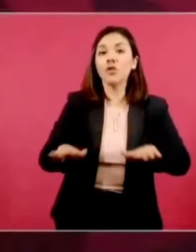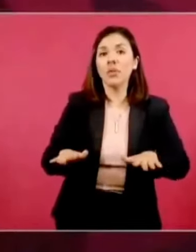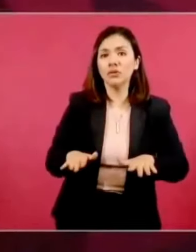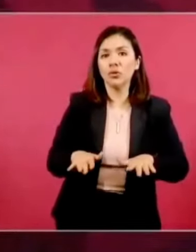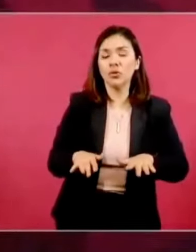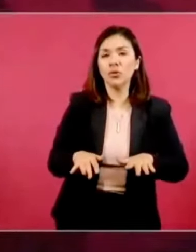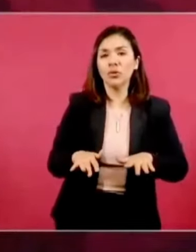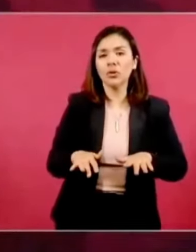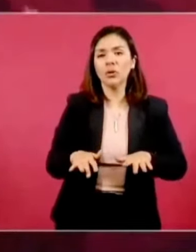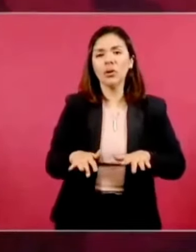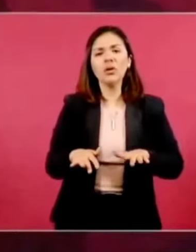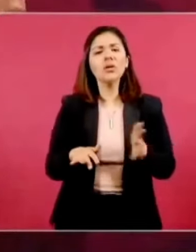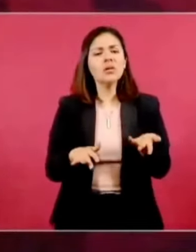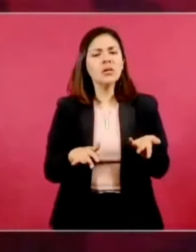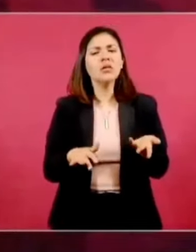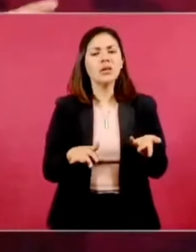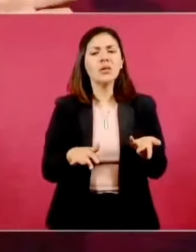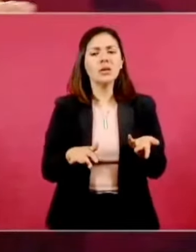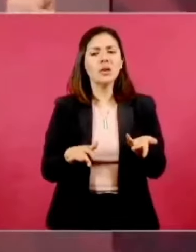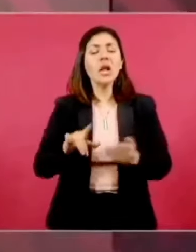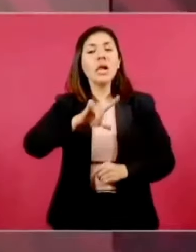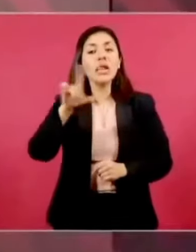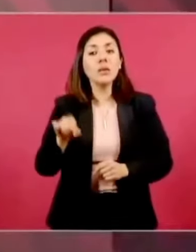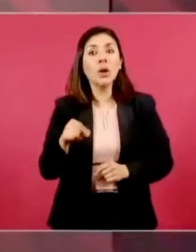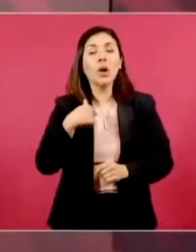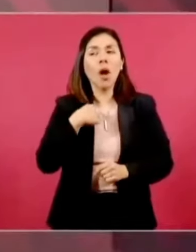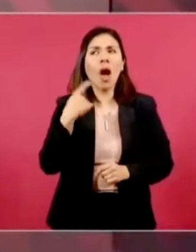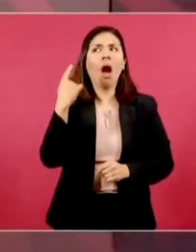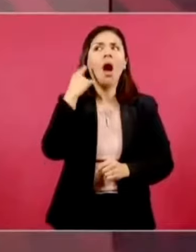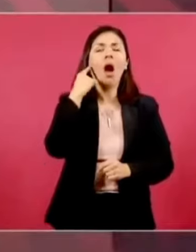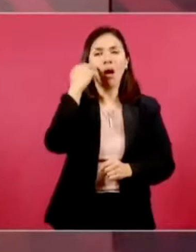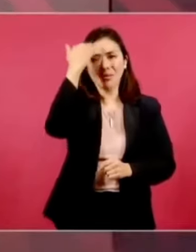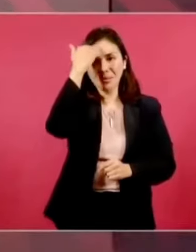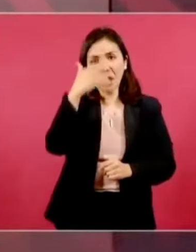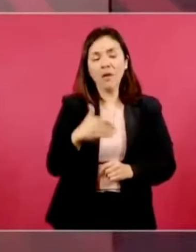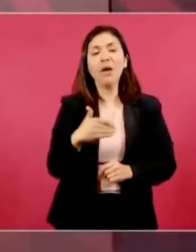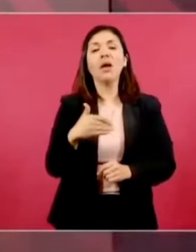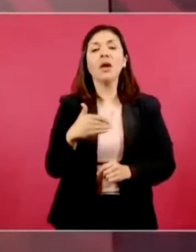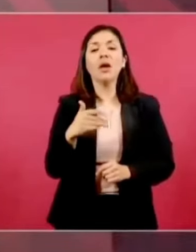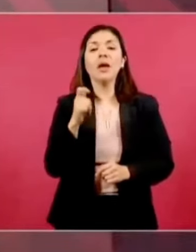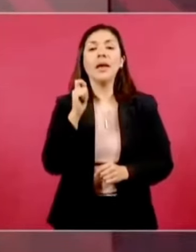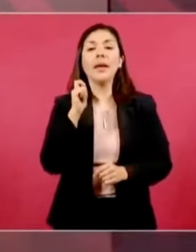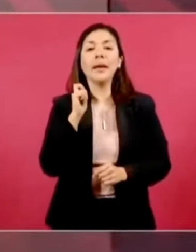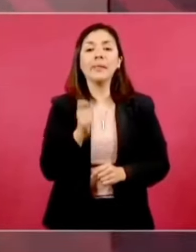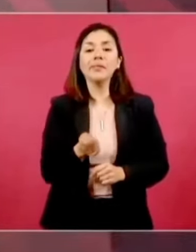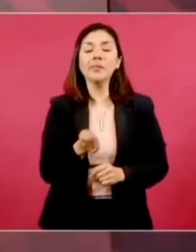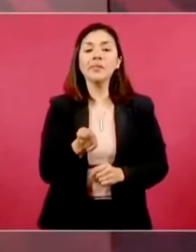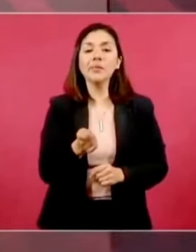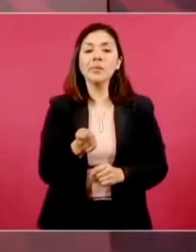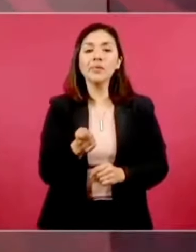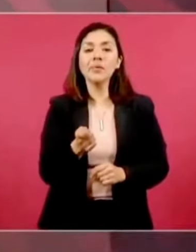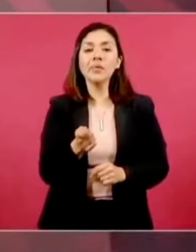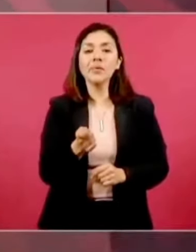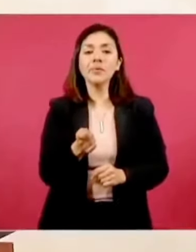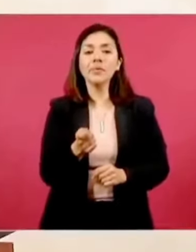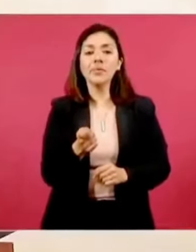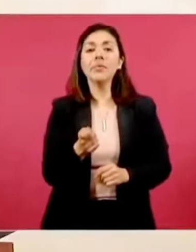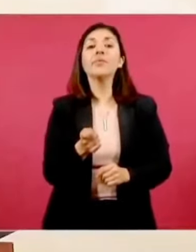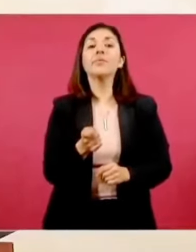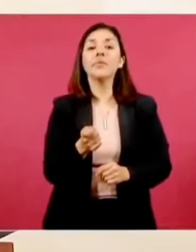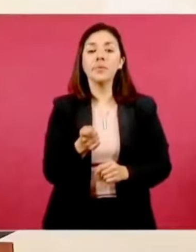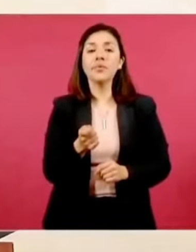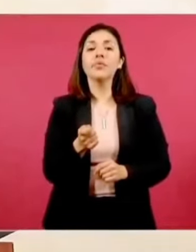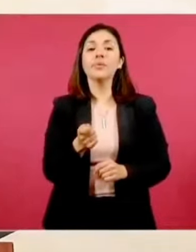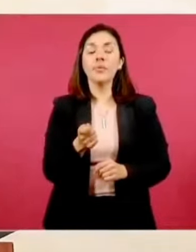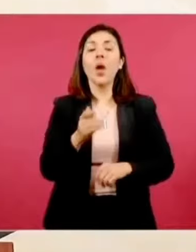Y luego supe de que, ¡ay! que por eso se había